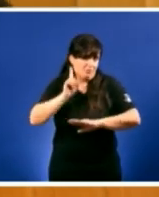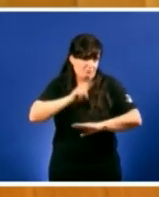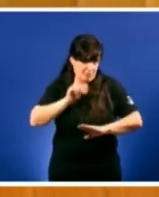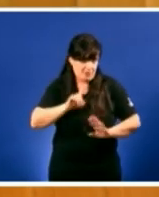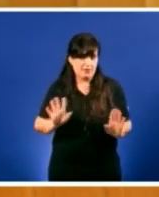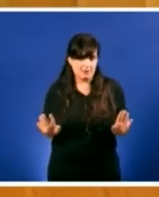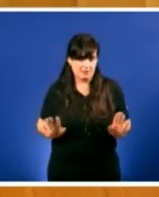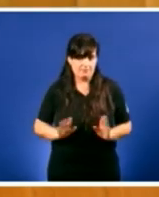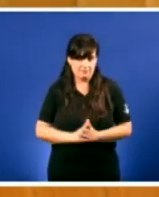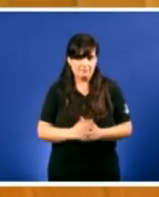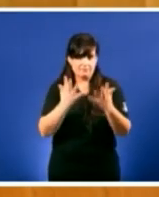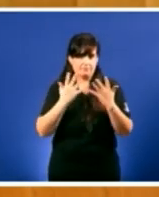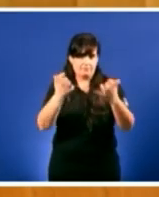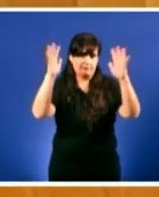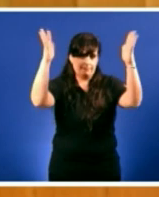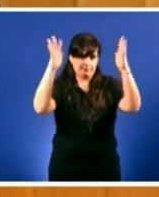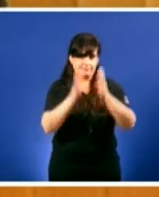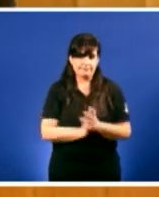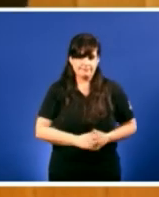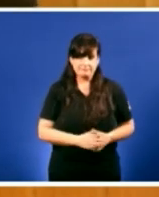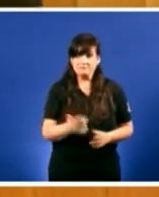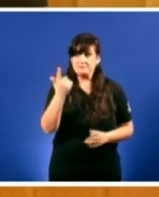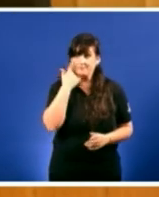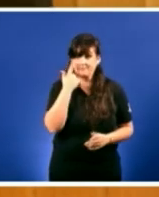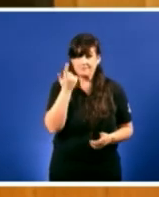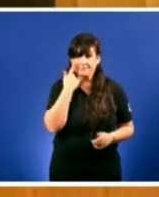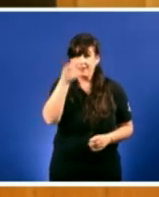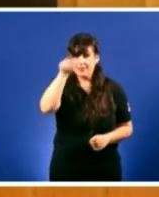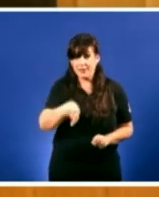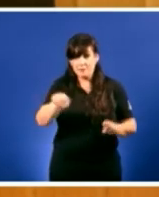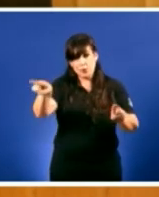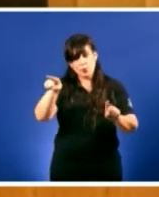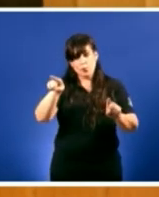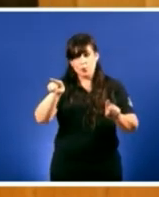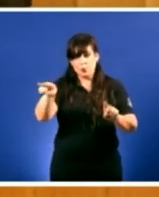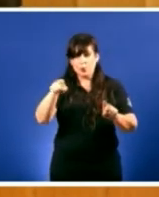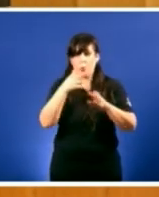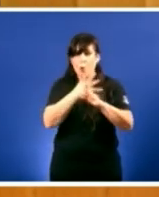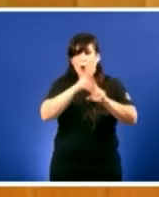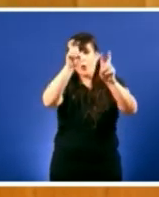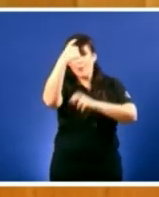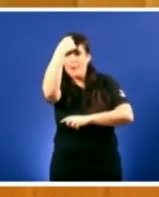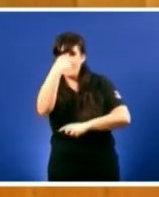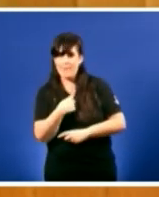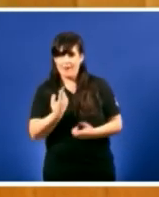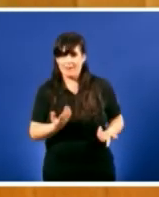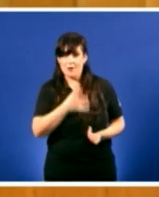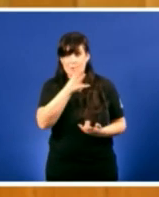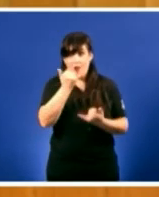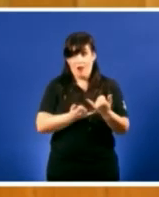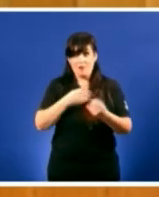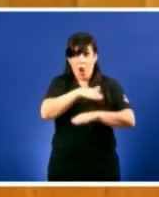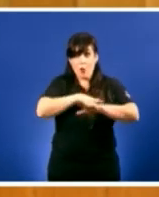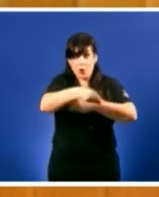mire xogou tamén as apariencias para encubrir a inacción do seu goberno